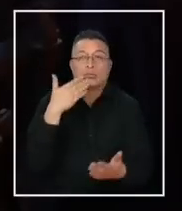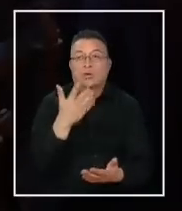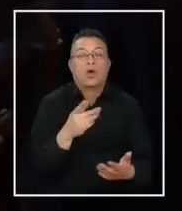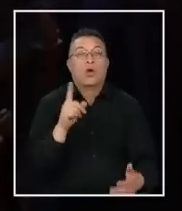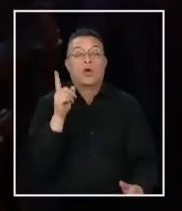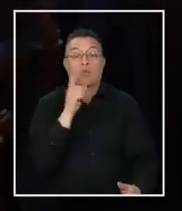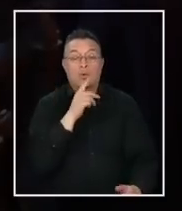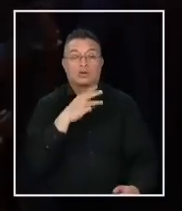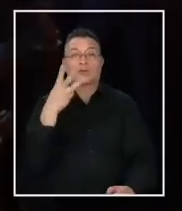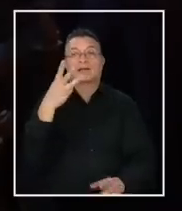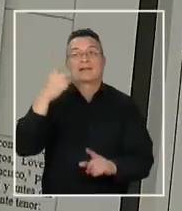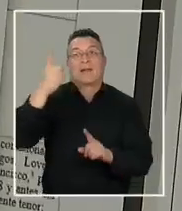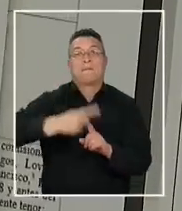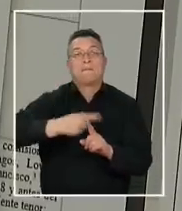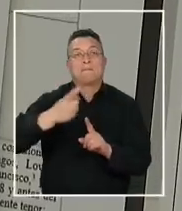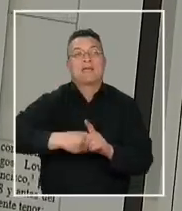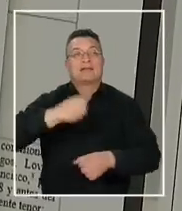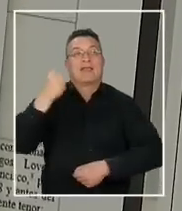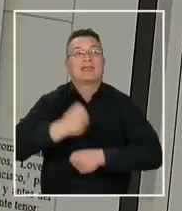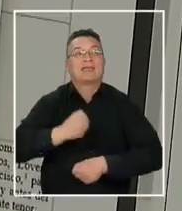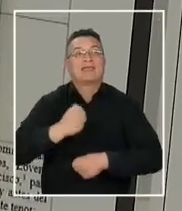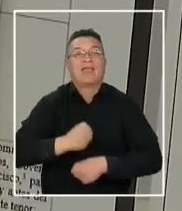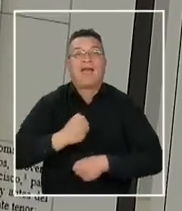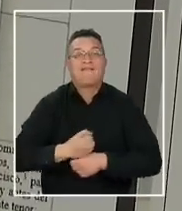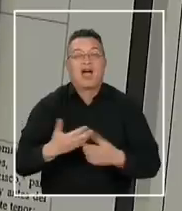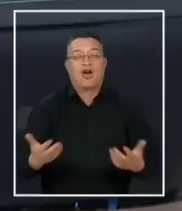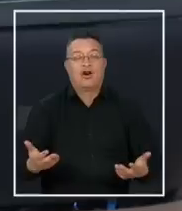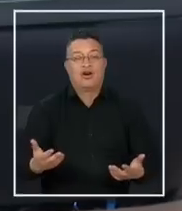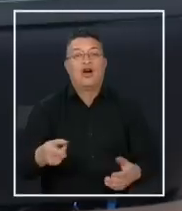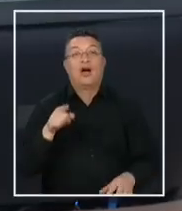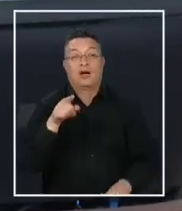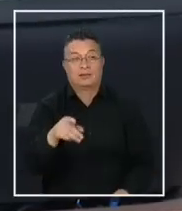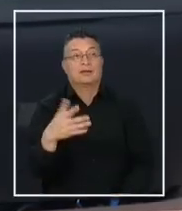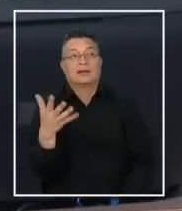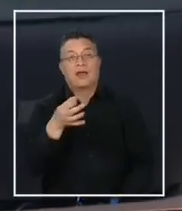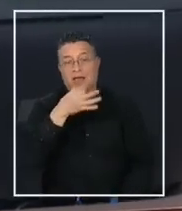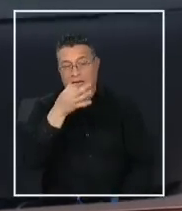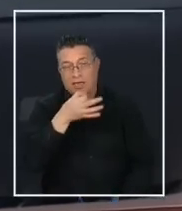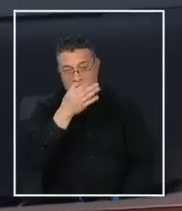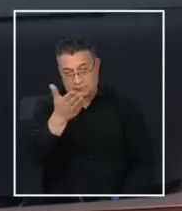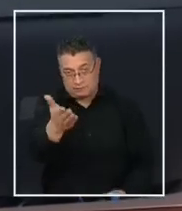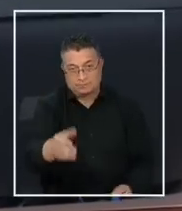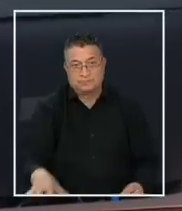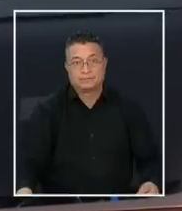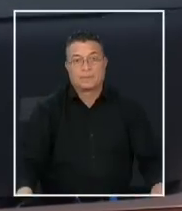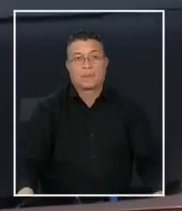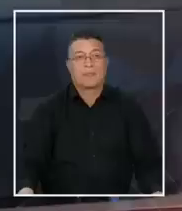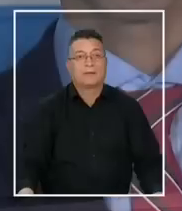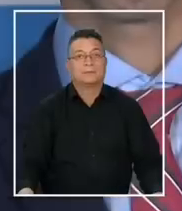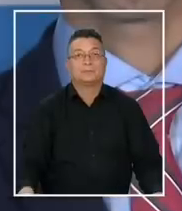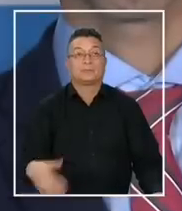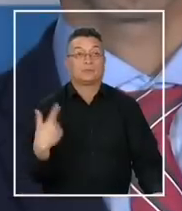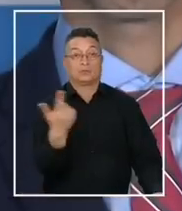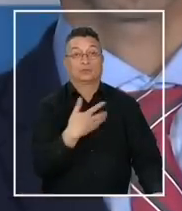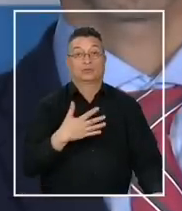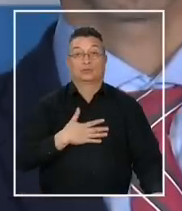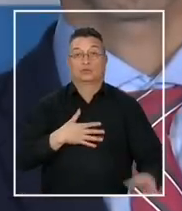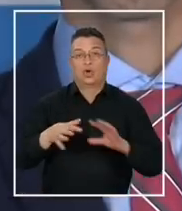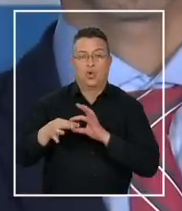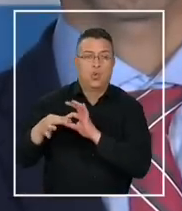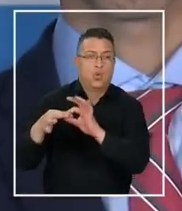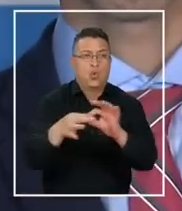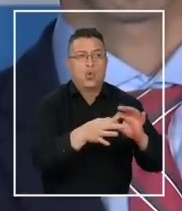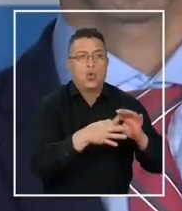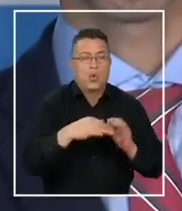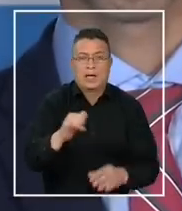casi tres meses de trabajo. Pasemos a escuchar lo que fueron esas declaraciones. Que nos unió siempre